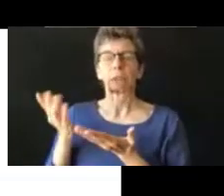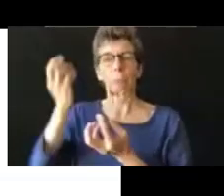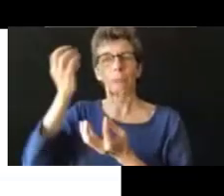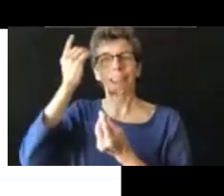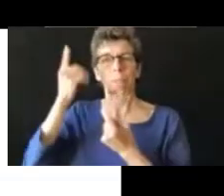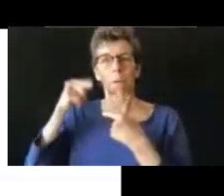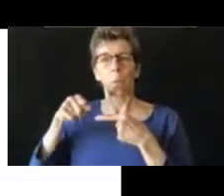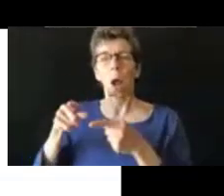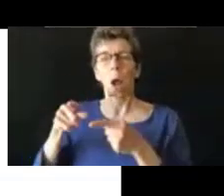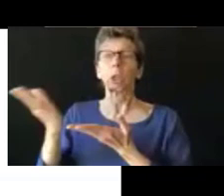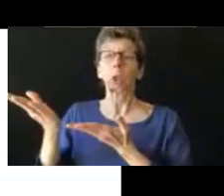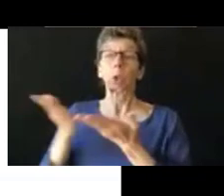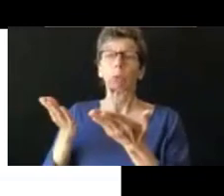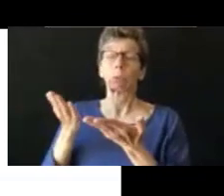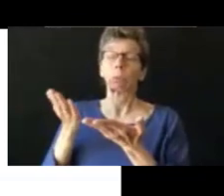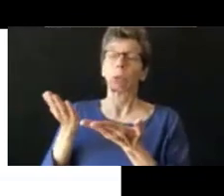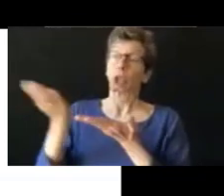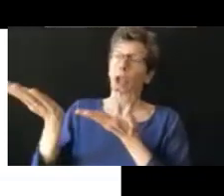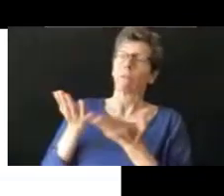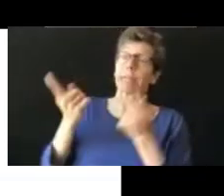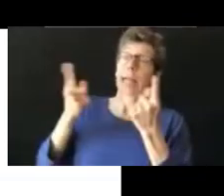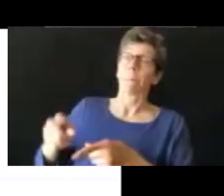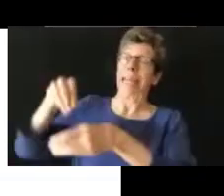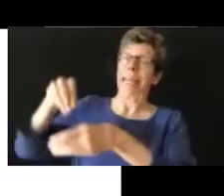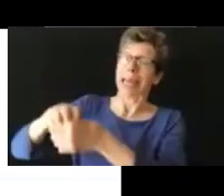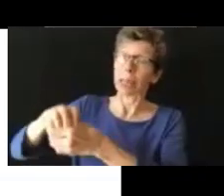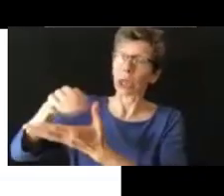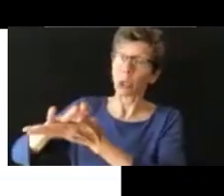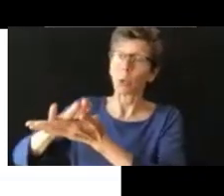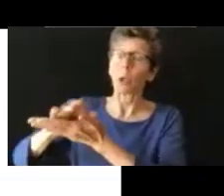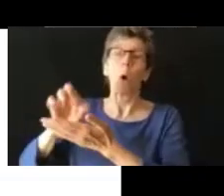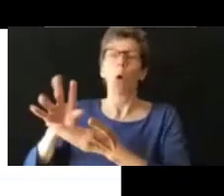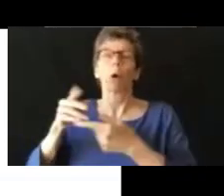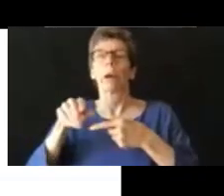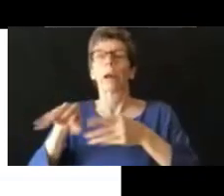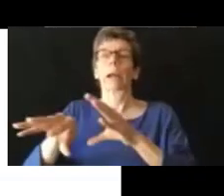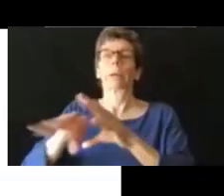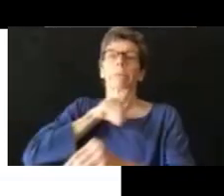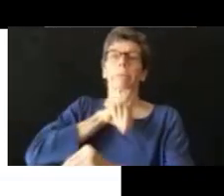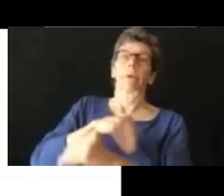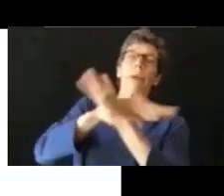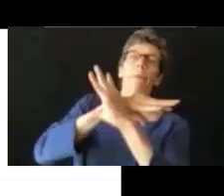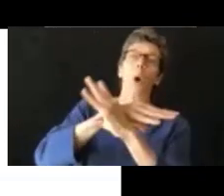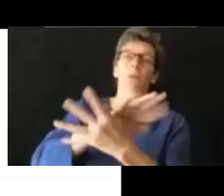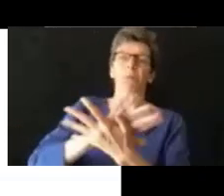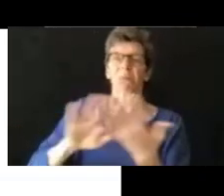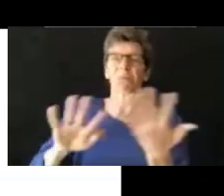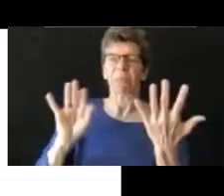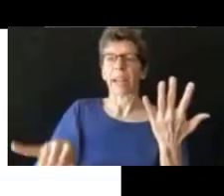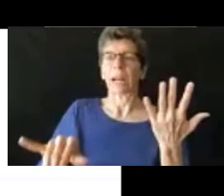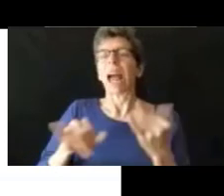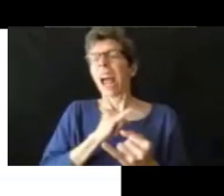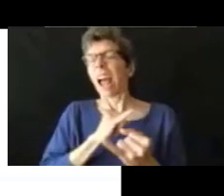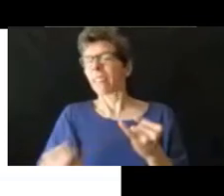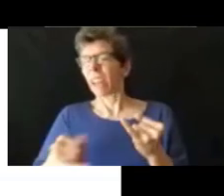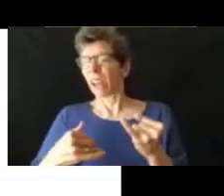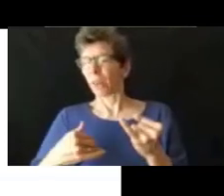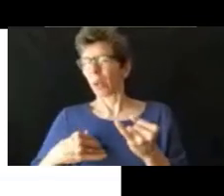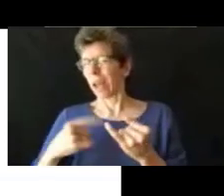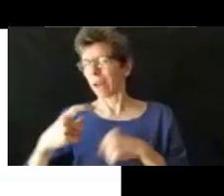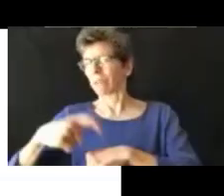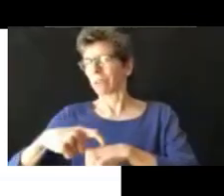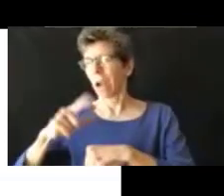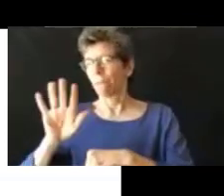que estar pendientes cuando las escuelas den servicios en medio de la pandemia. Y ya después tendremos tiempo para preguntas de la audiencia.